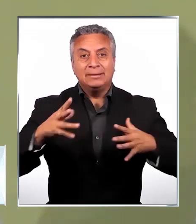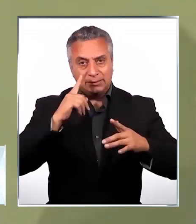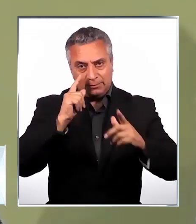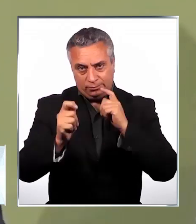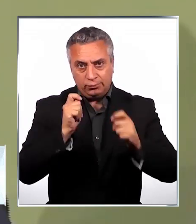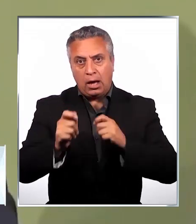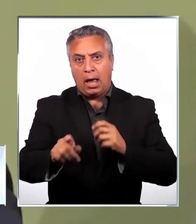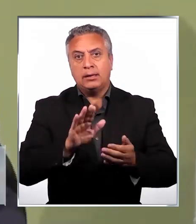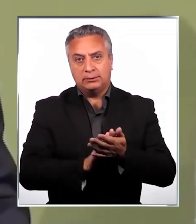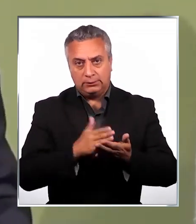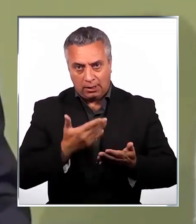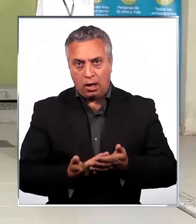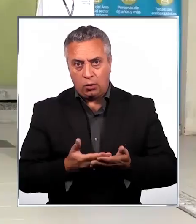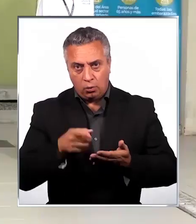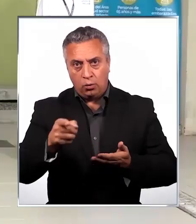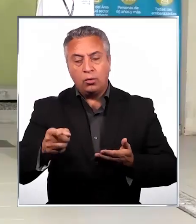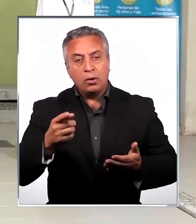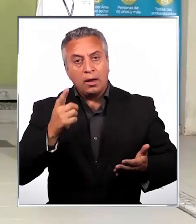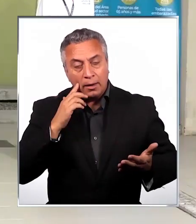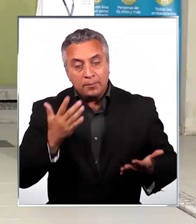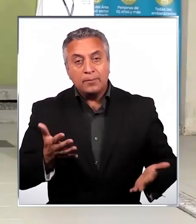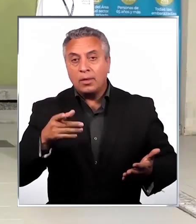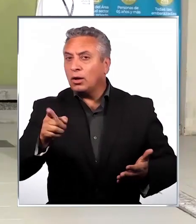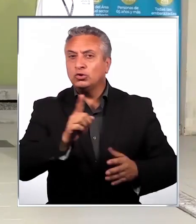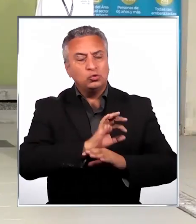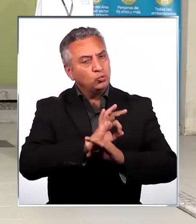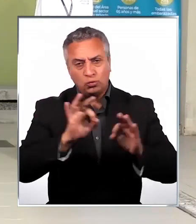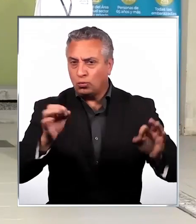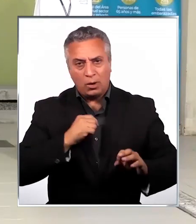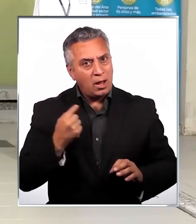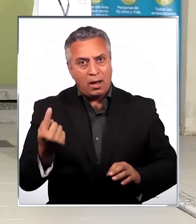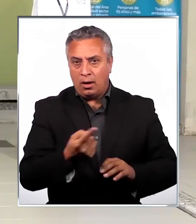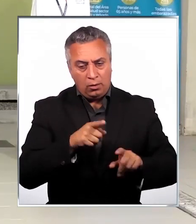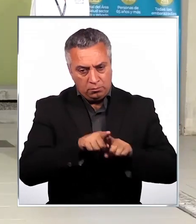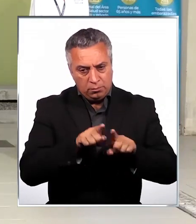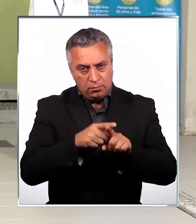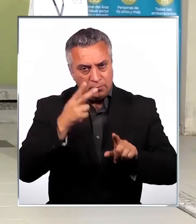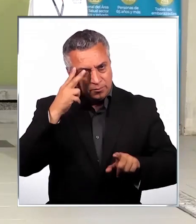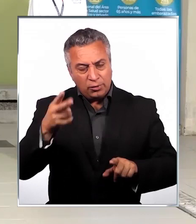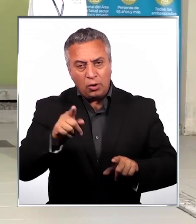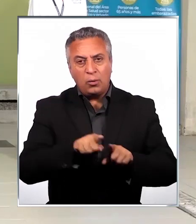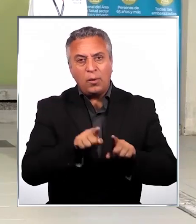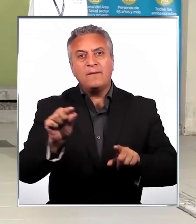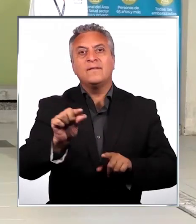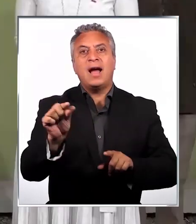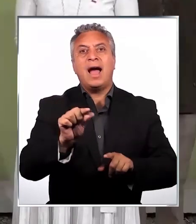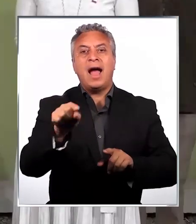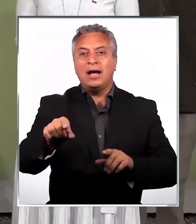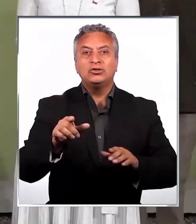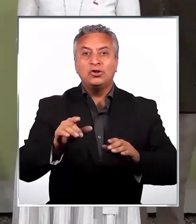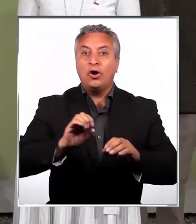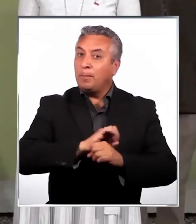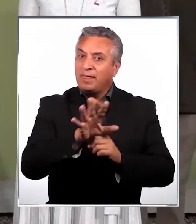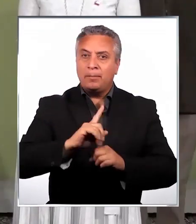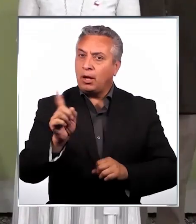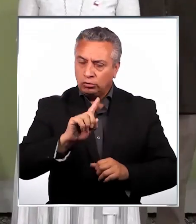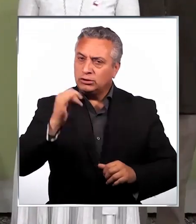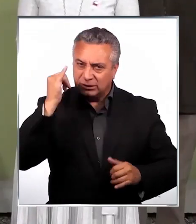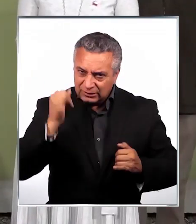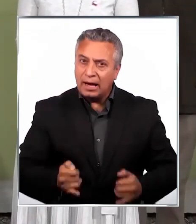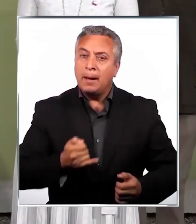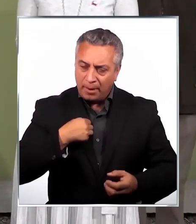riesgos a la salud. En materia de exitismo, yo creo que nunca hemos subestimado esta pandemia. Siempre hemos